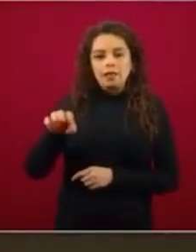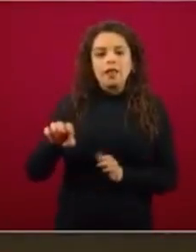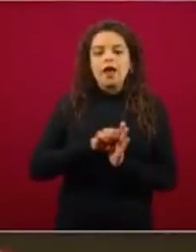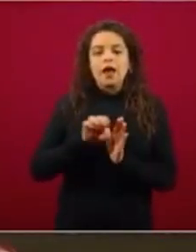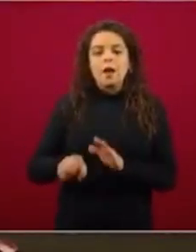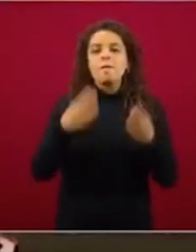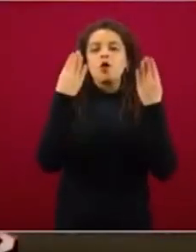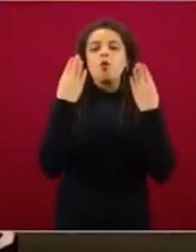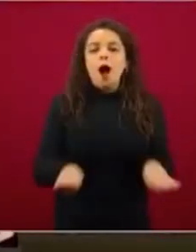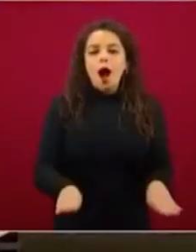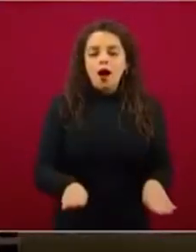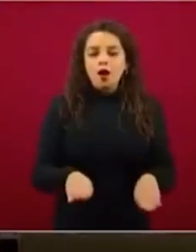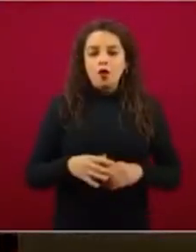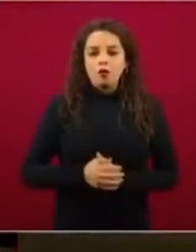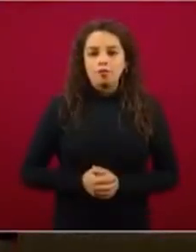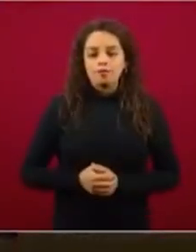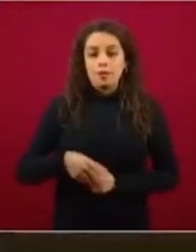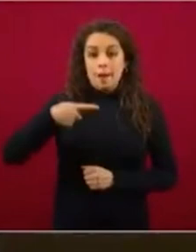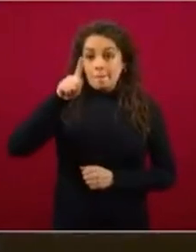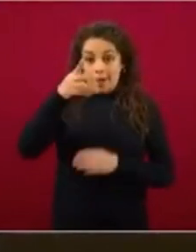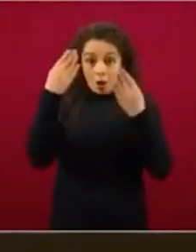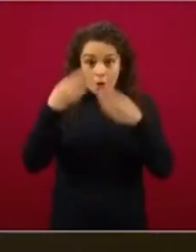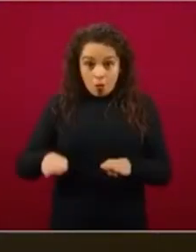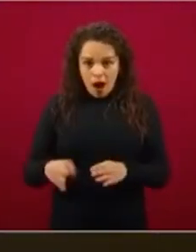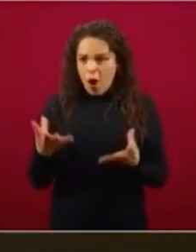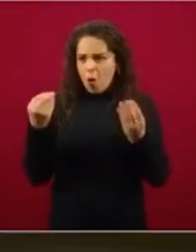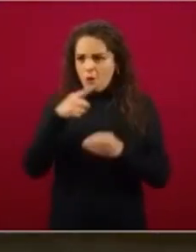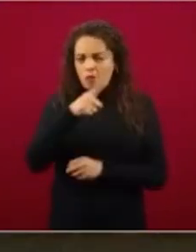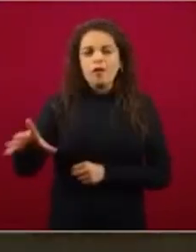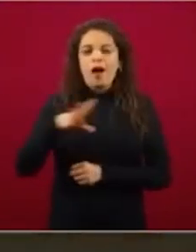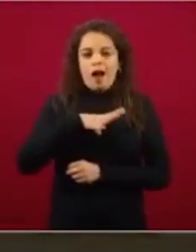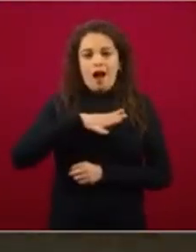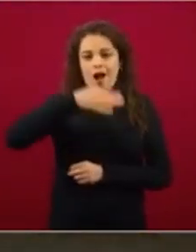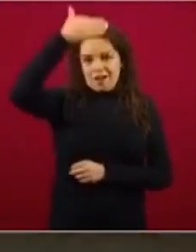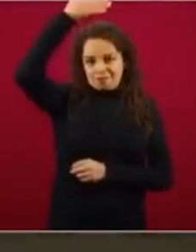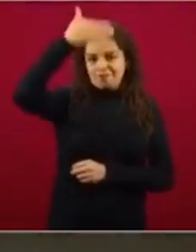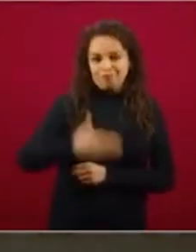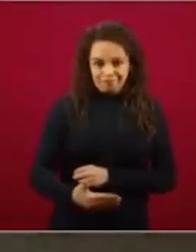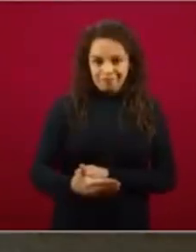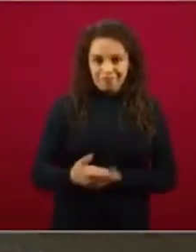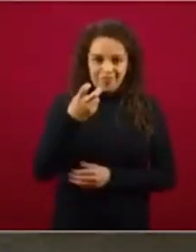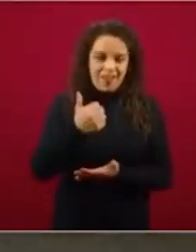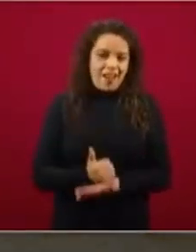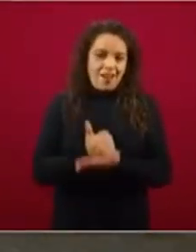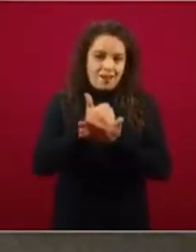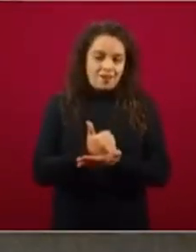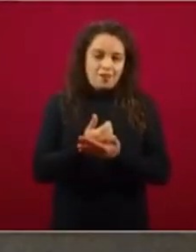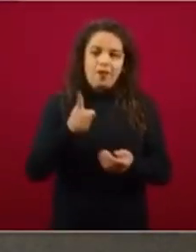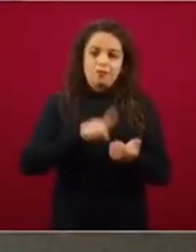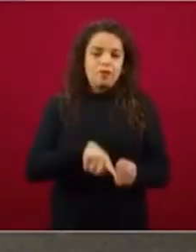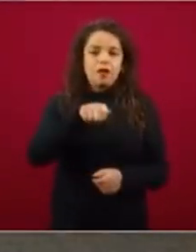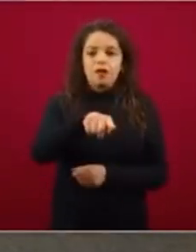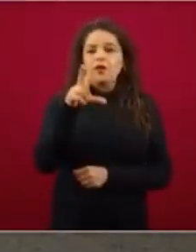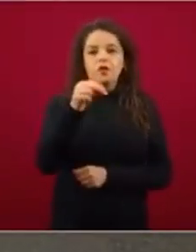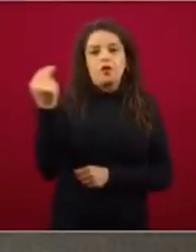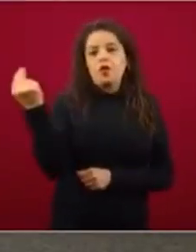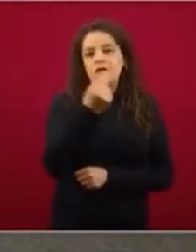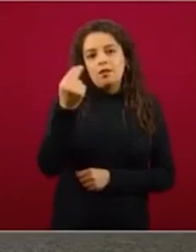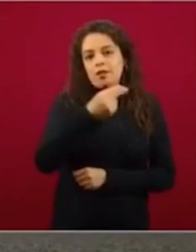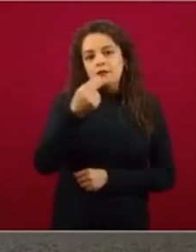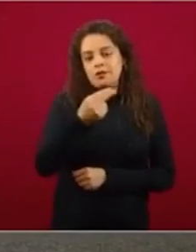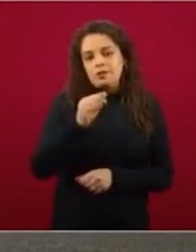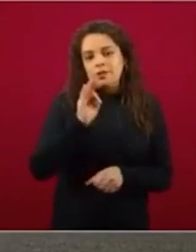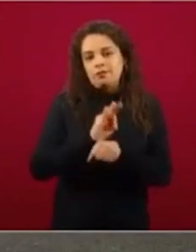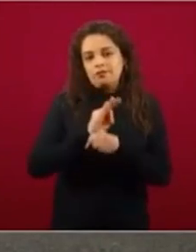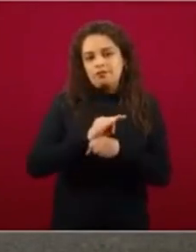barrera física, cuando existe la barrera física no es necesario, por ejemplo, la protección facial, sí el cubrebocas, pero no